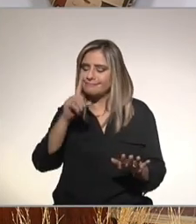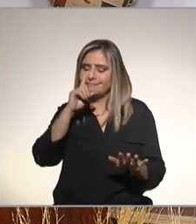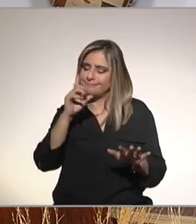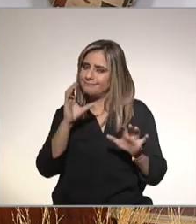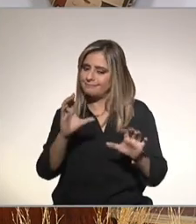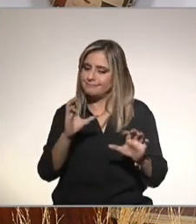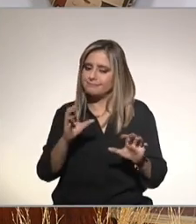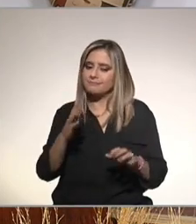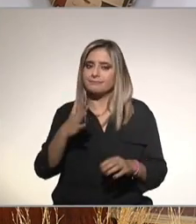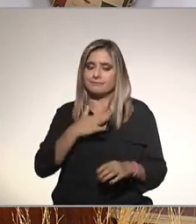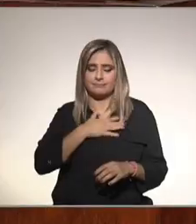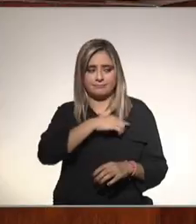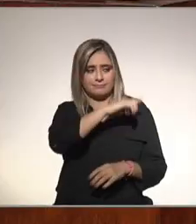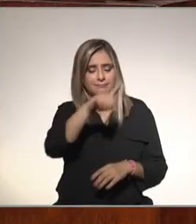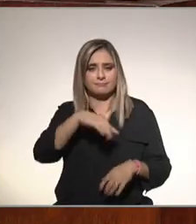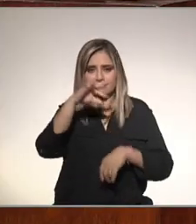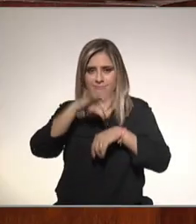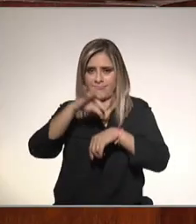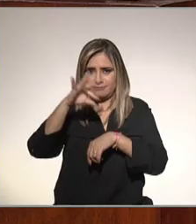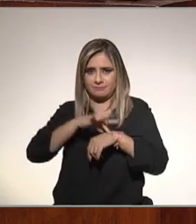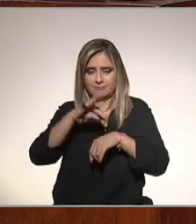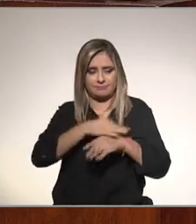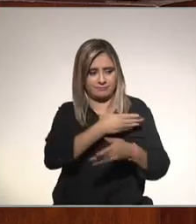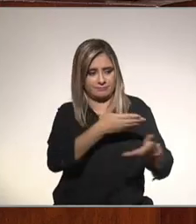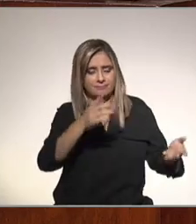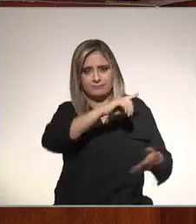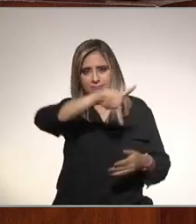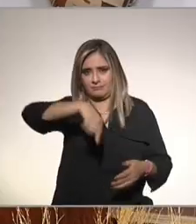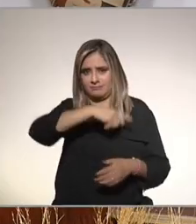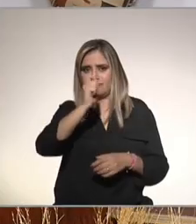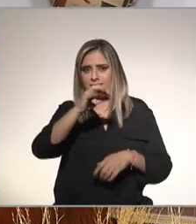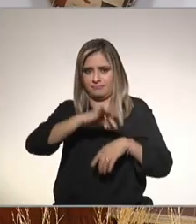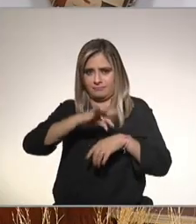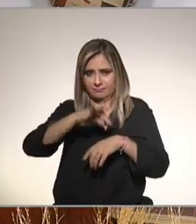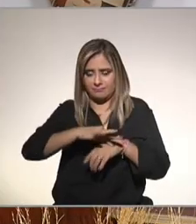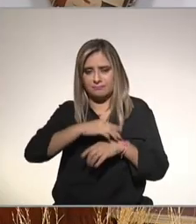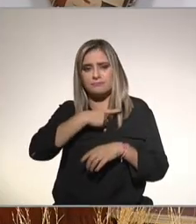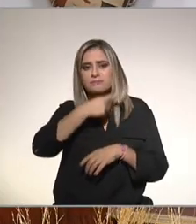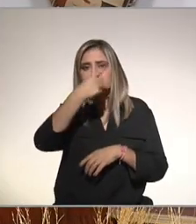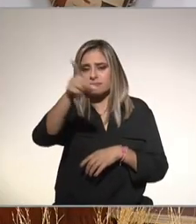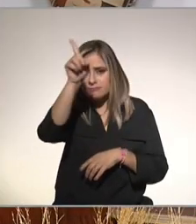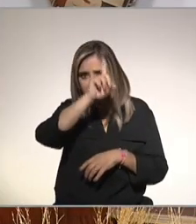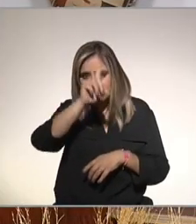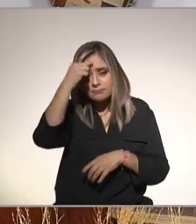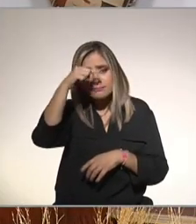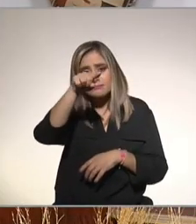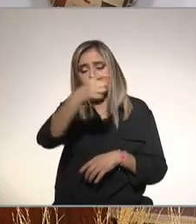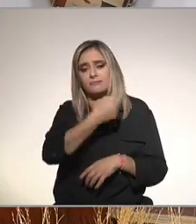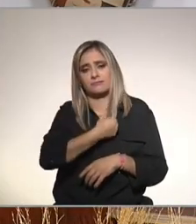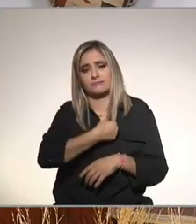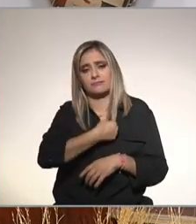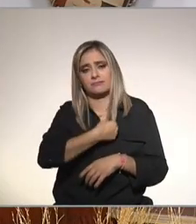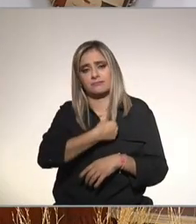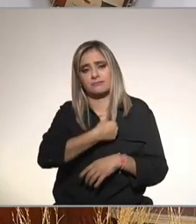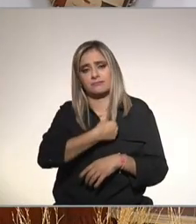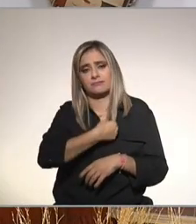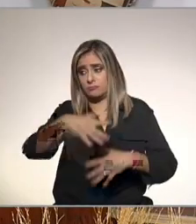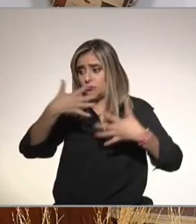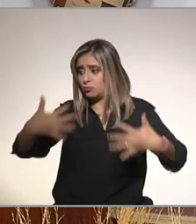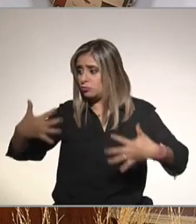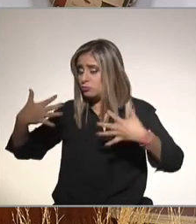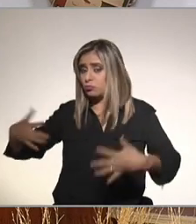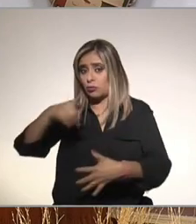nosotros los médicos que todos los que estamos aquí sentados somos médicos te decimos cosas por tu salud de hablar de sobrepeso no es